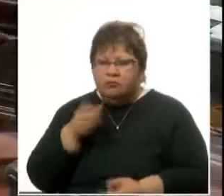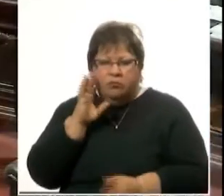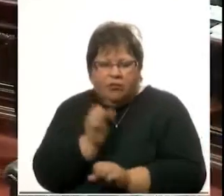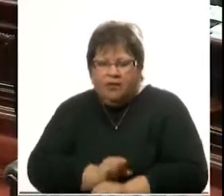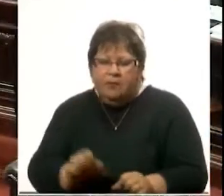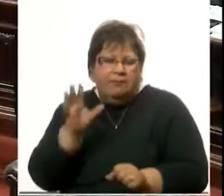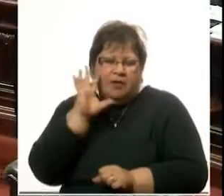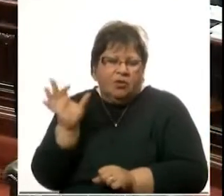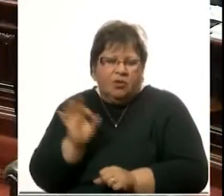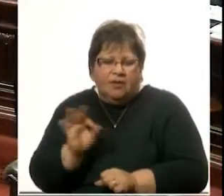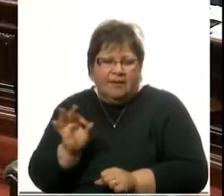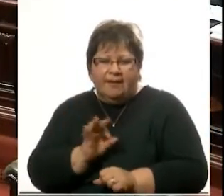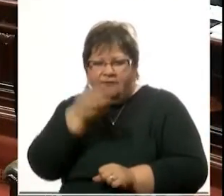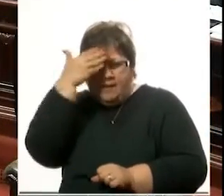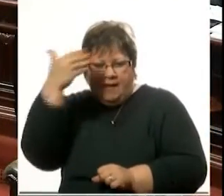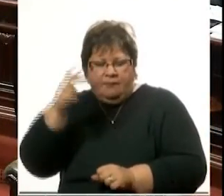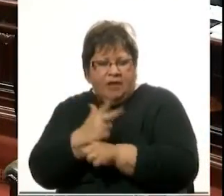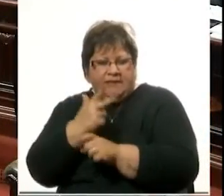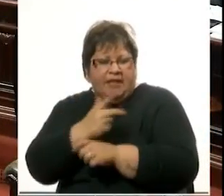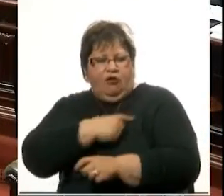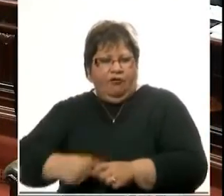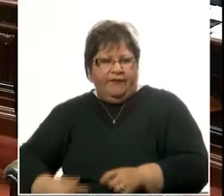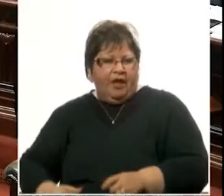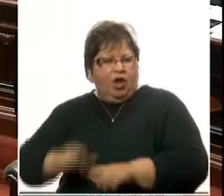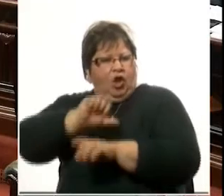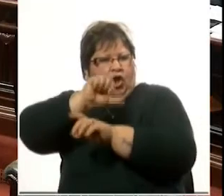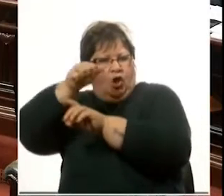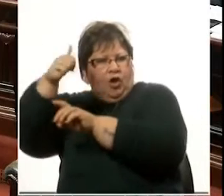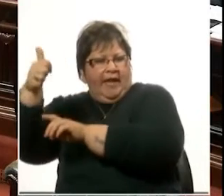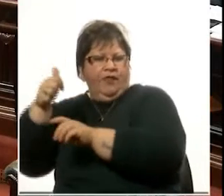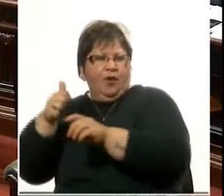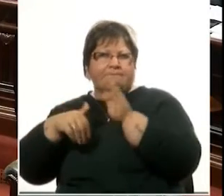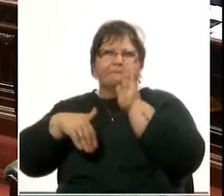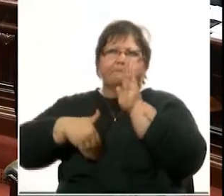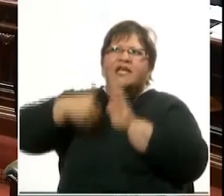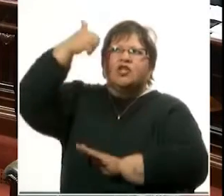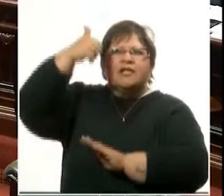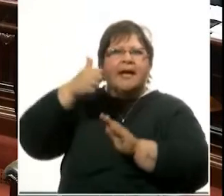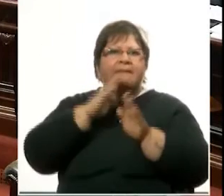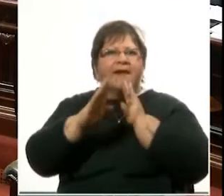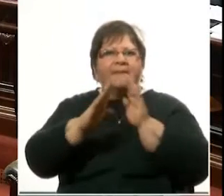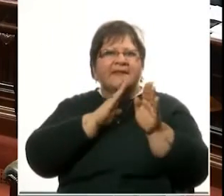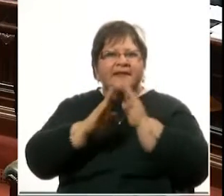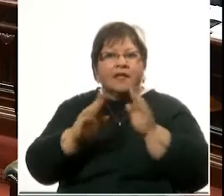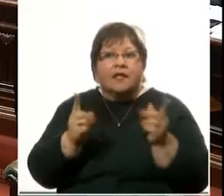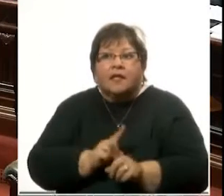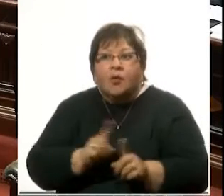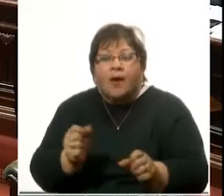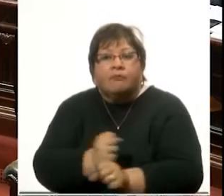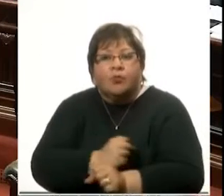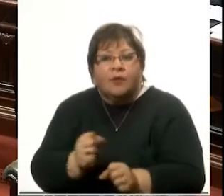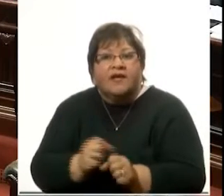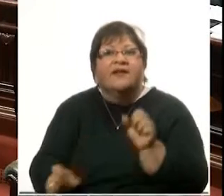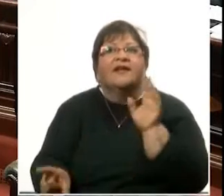al Frente Amplio, en su tercer gobierno, que ha logrado tener una mayoría parlamentaria que no apruebe una ley en